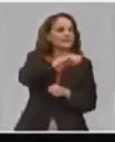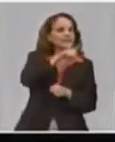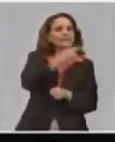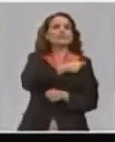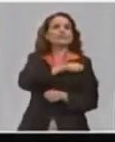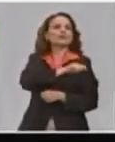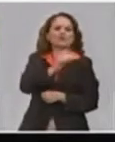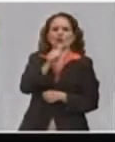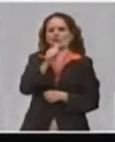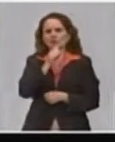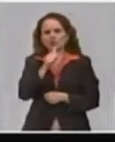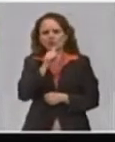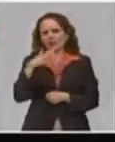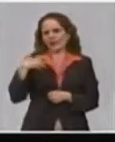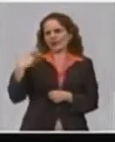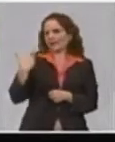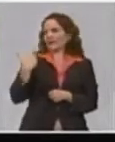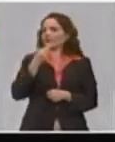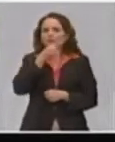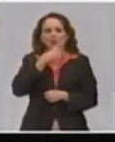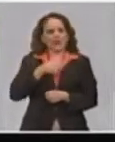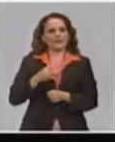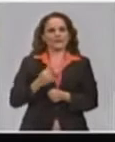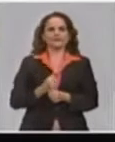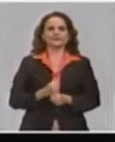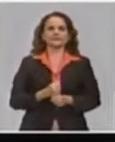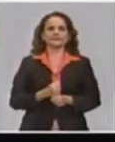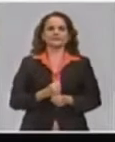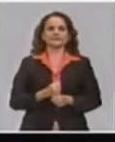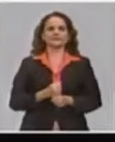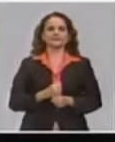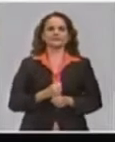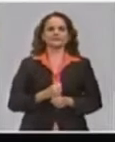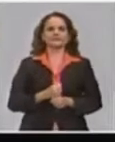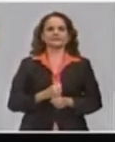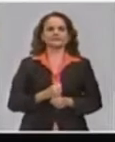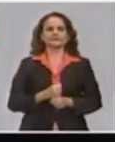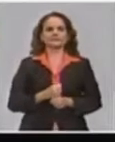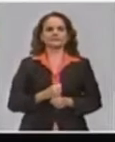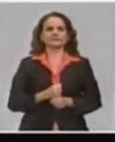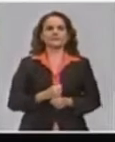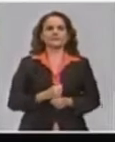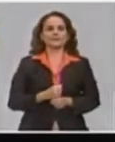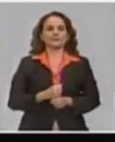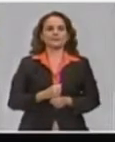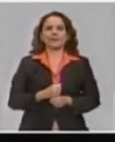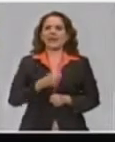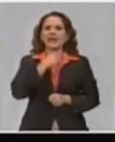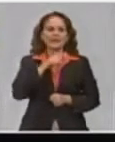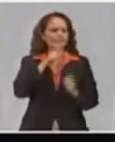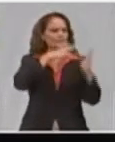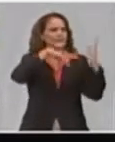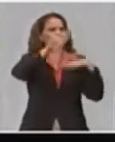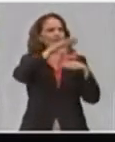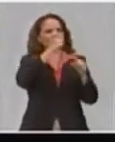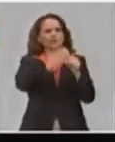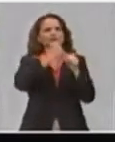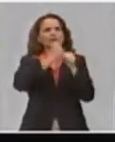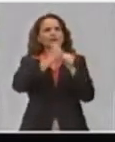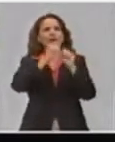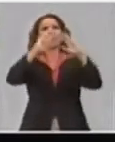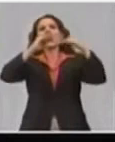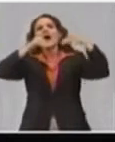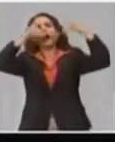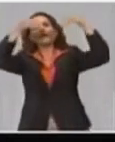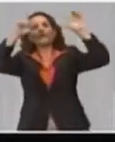mucha población. Los tenemos puestos por todas las vías, en la parte de afuera del Ministerio del Trabajo, los hemos